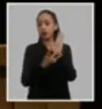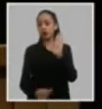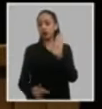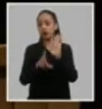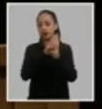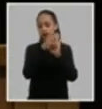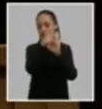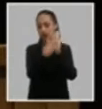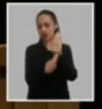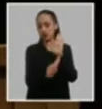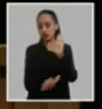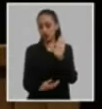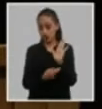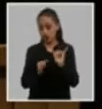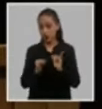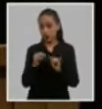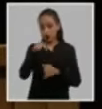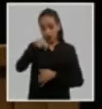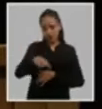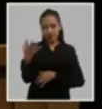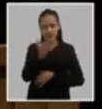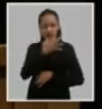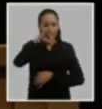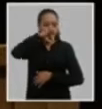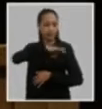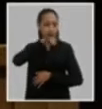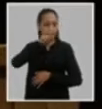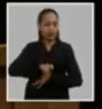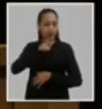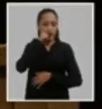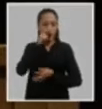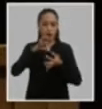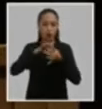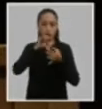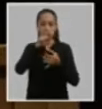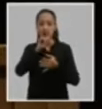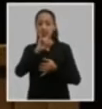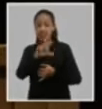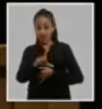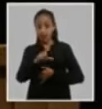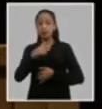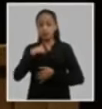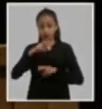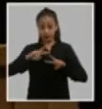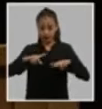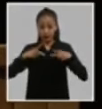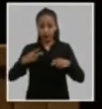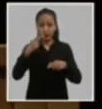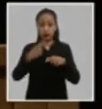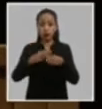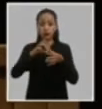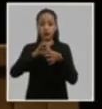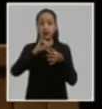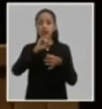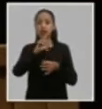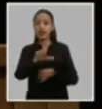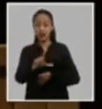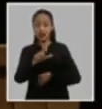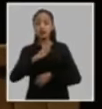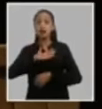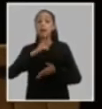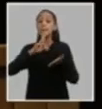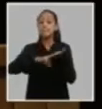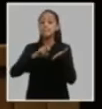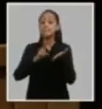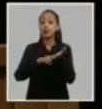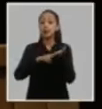presentará a continuación el compañero delegado Abelardo Álvarez Gil miembro del secretariado del comité central del partido y jefe de